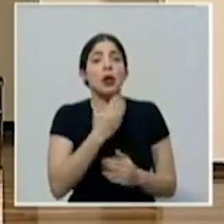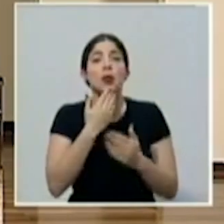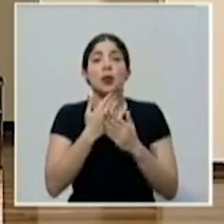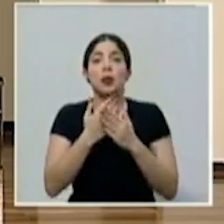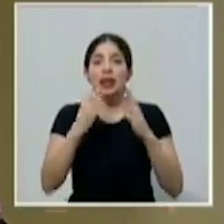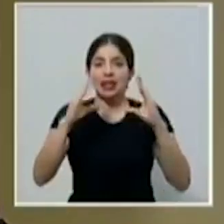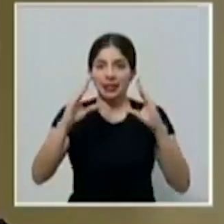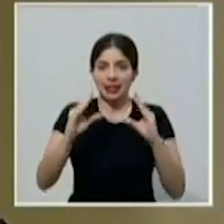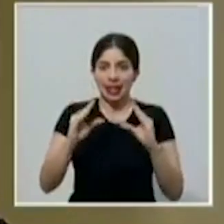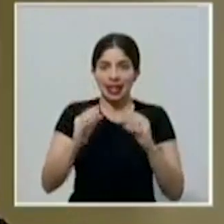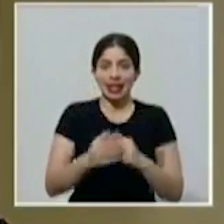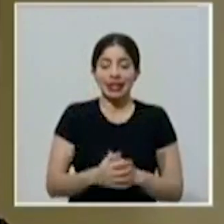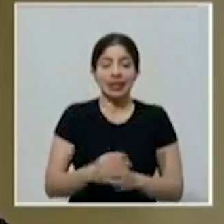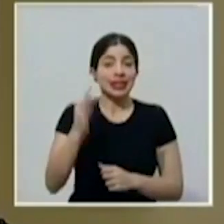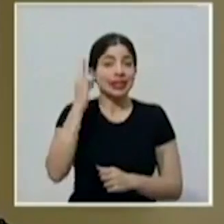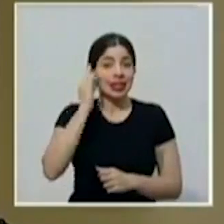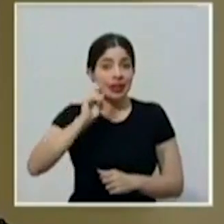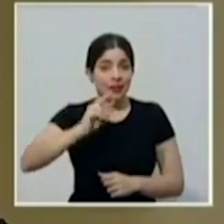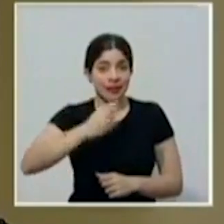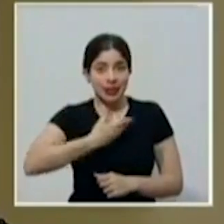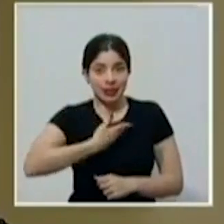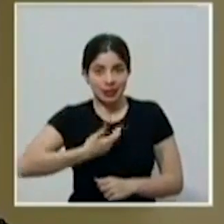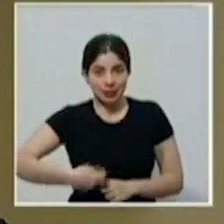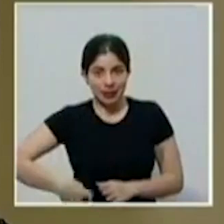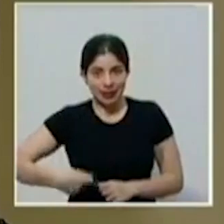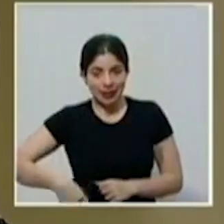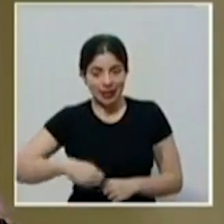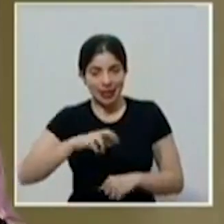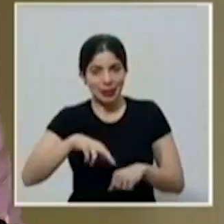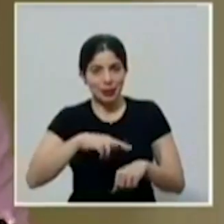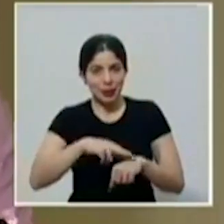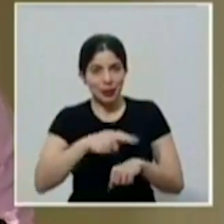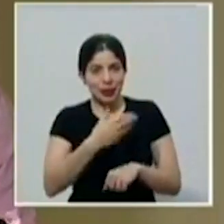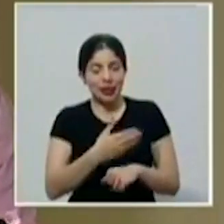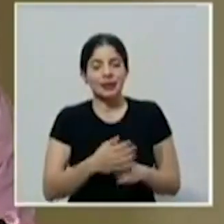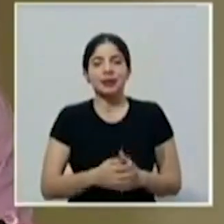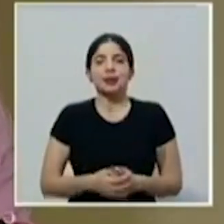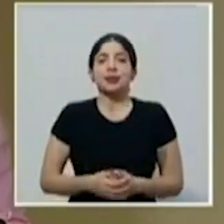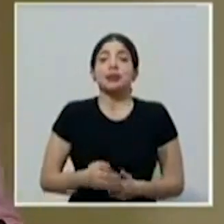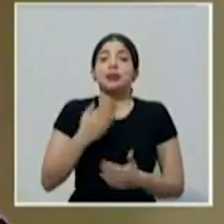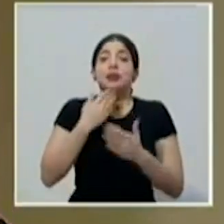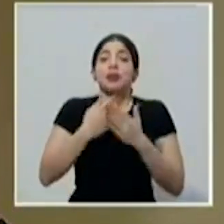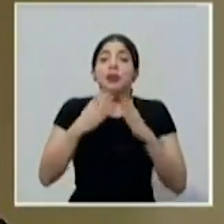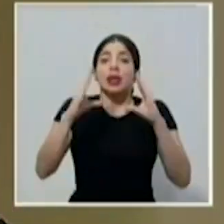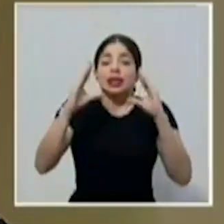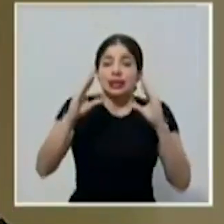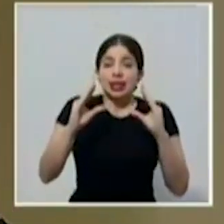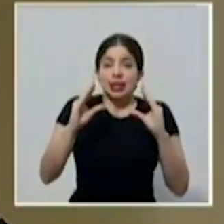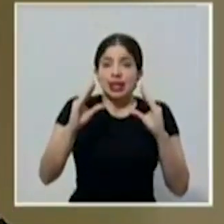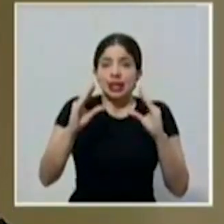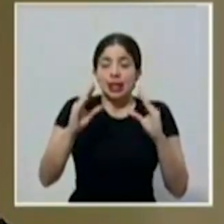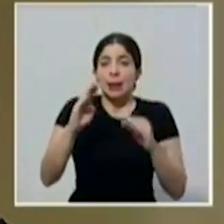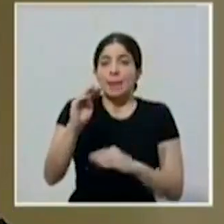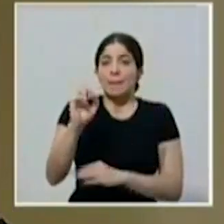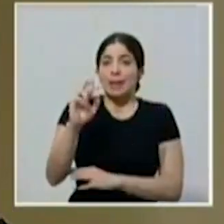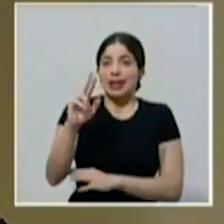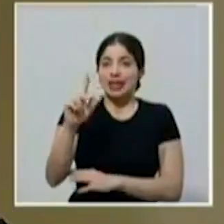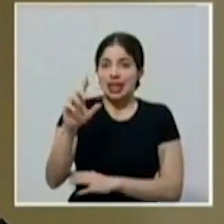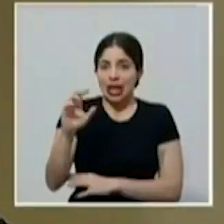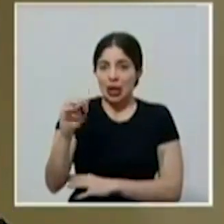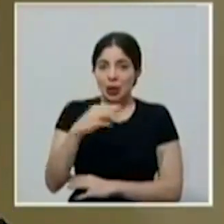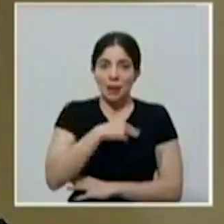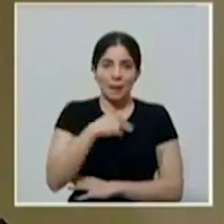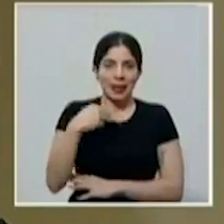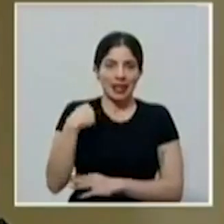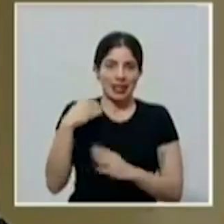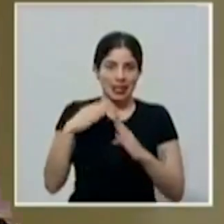buenas tardes, señora vicepresidenta de la República. Muy buenas tardes, don Marcelo, ministro